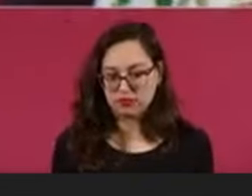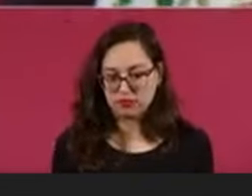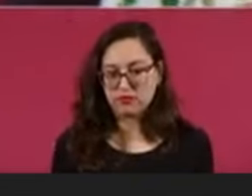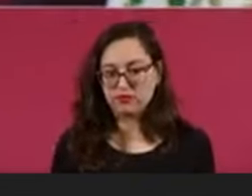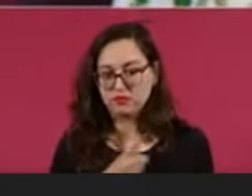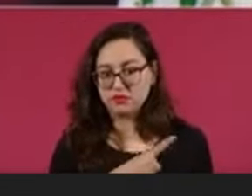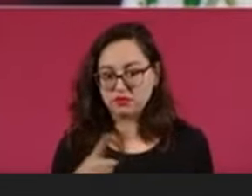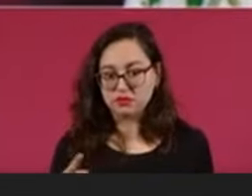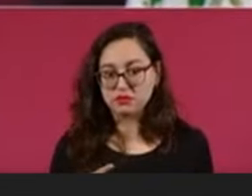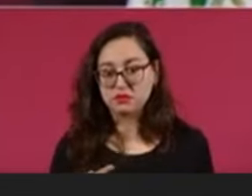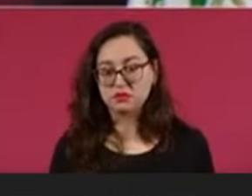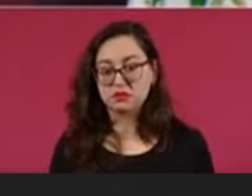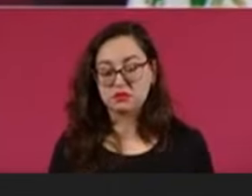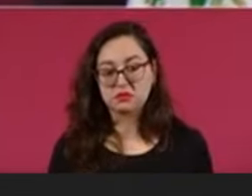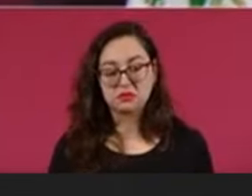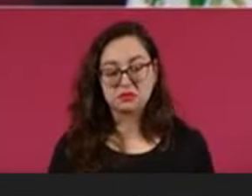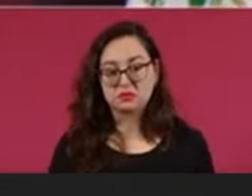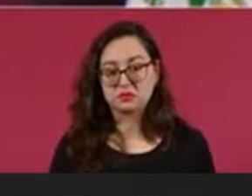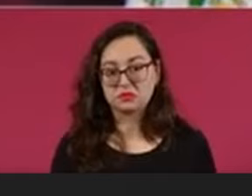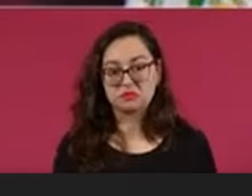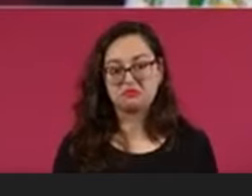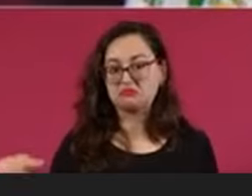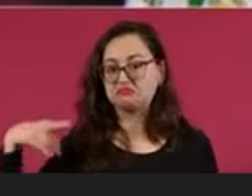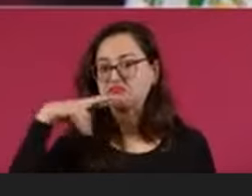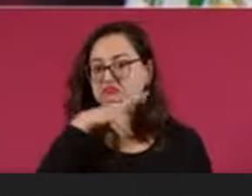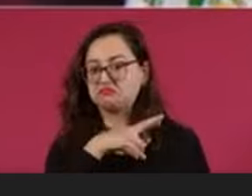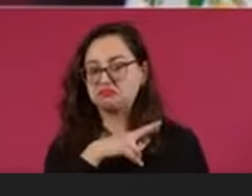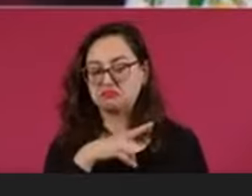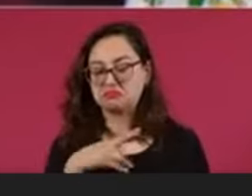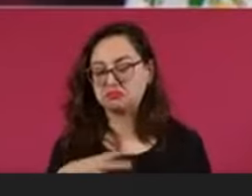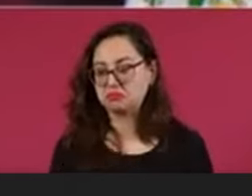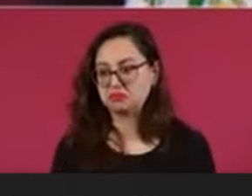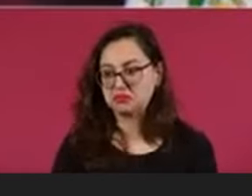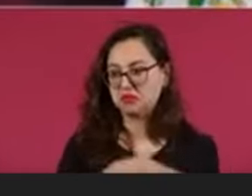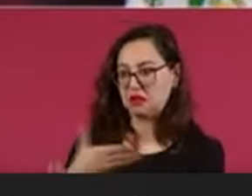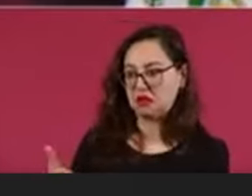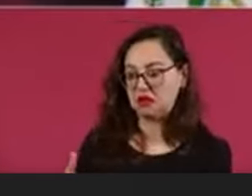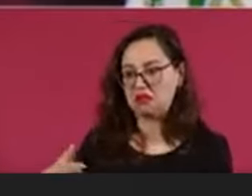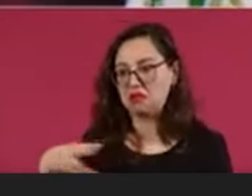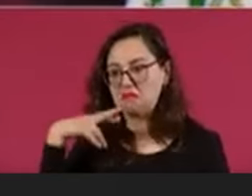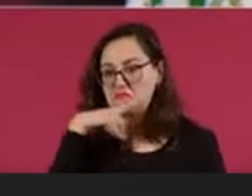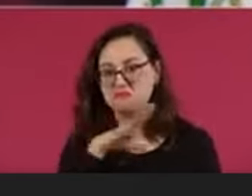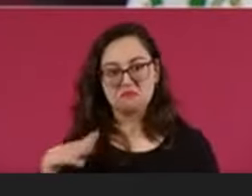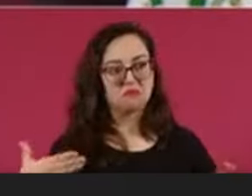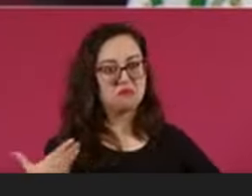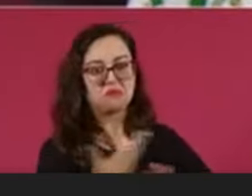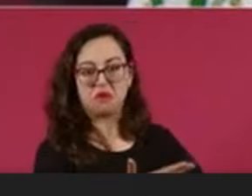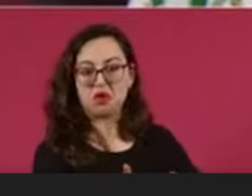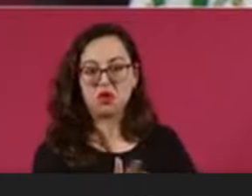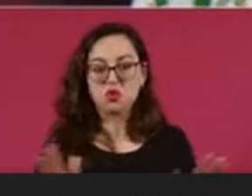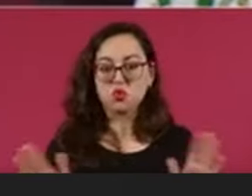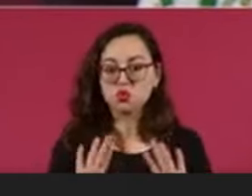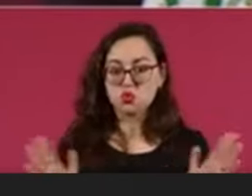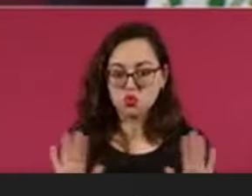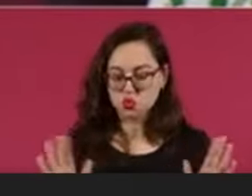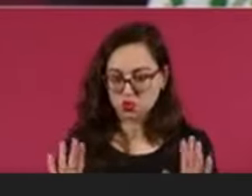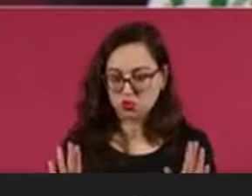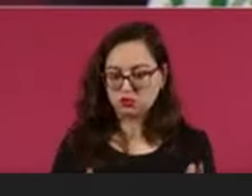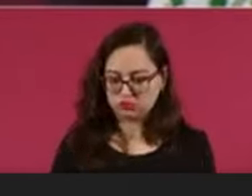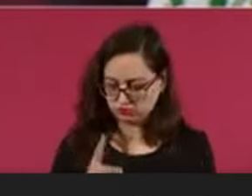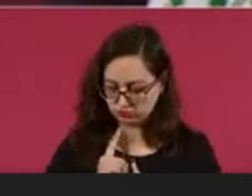priori y que no metan las manos